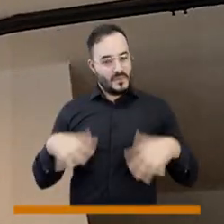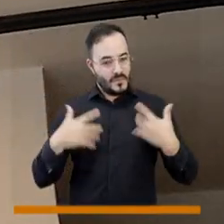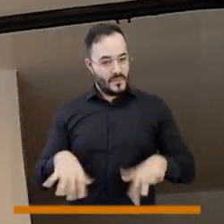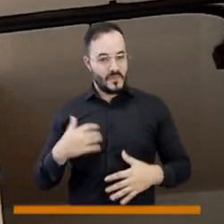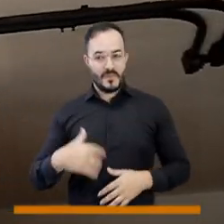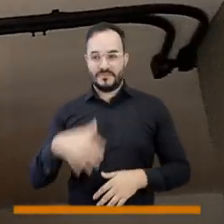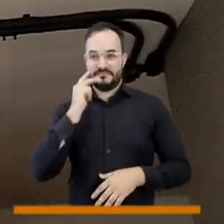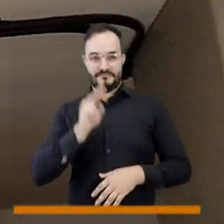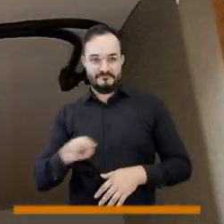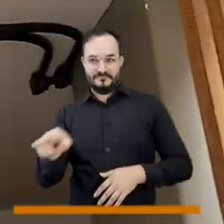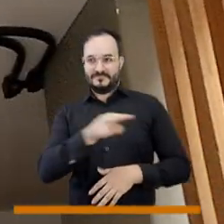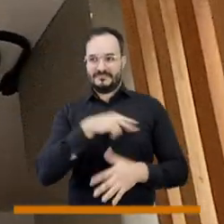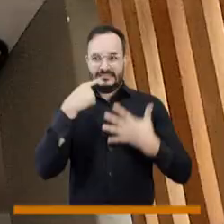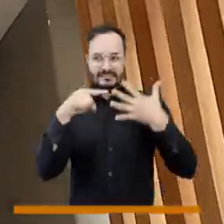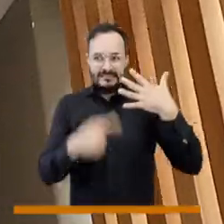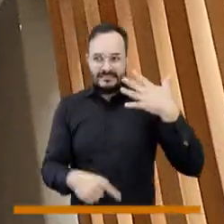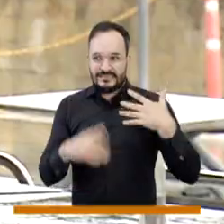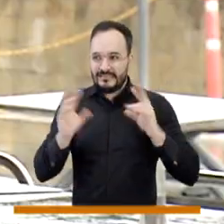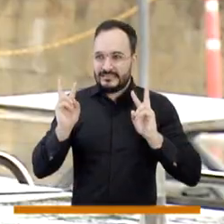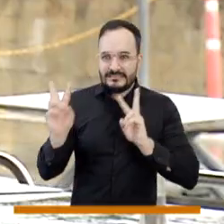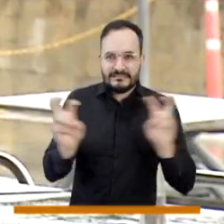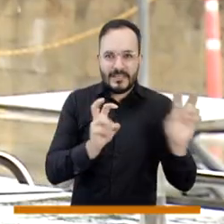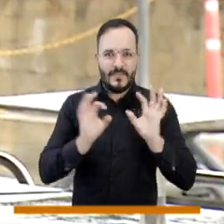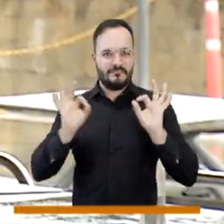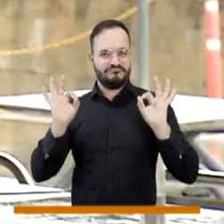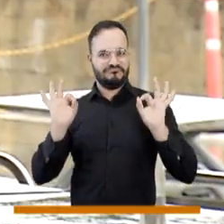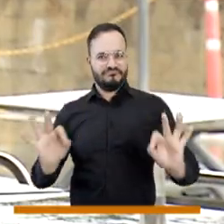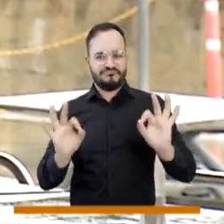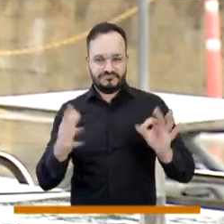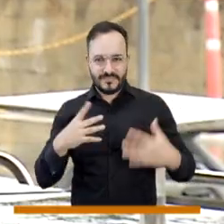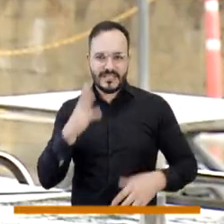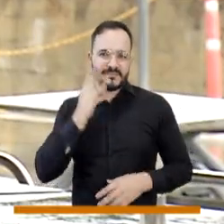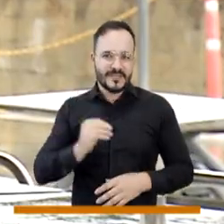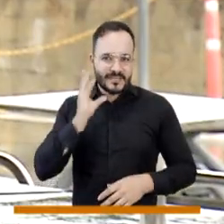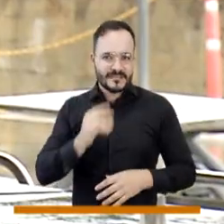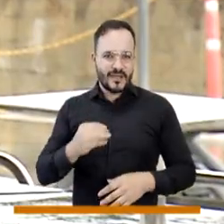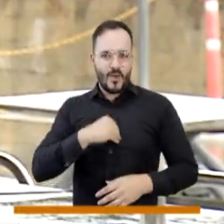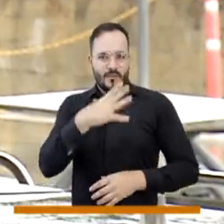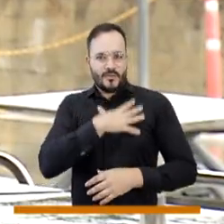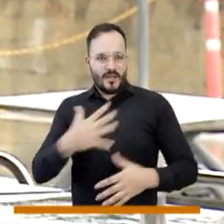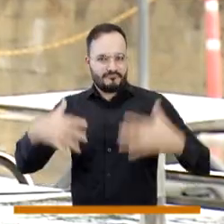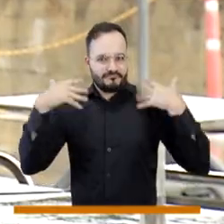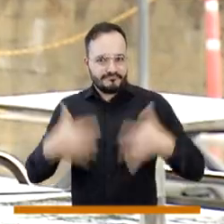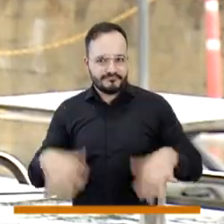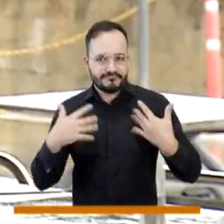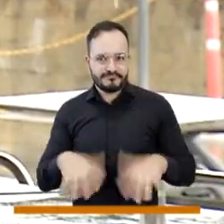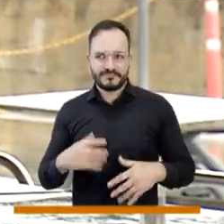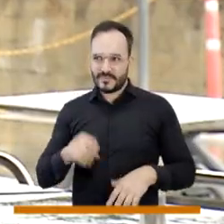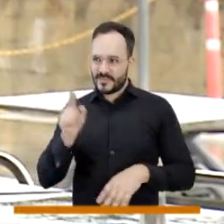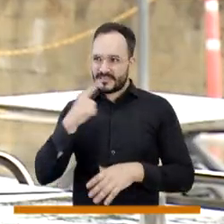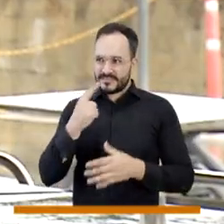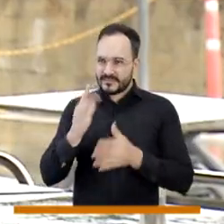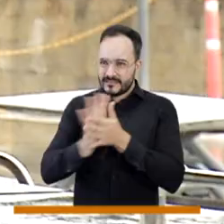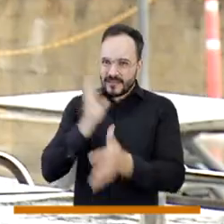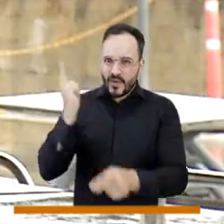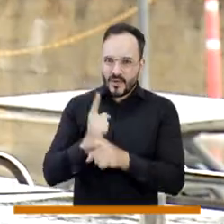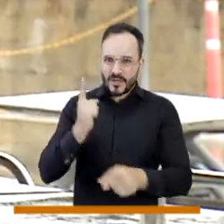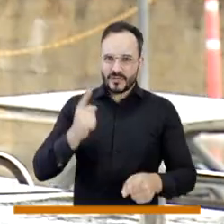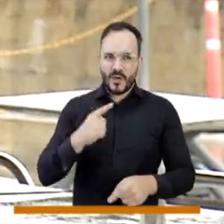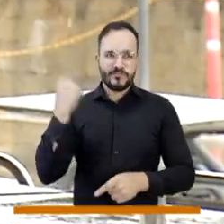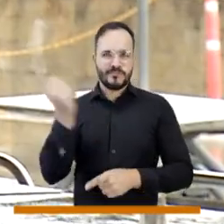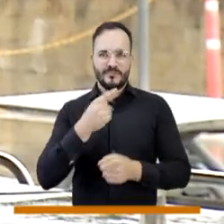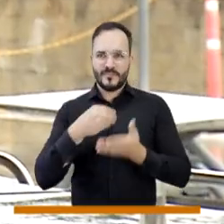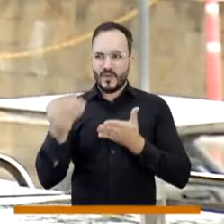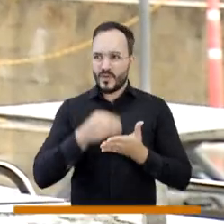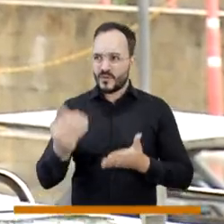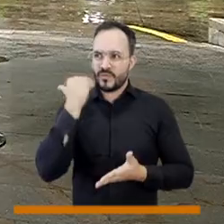Bueno, concejal ahí estábamos viendo entonces esta experiencia que está precisamente enfocada a lo que usted nos hablaba de los prosumidores. Sí,